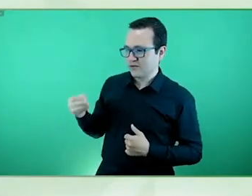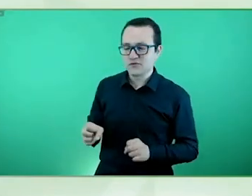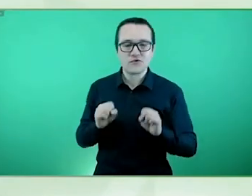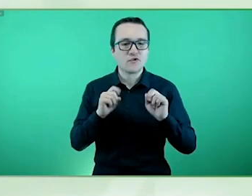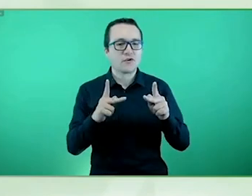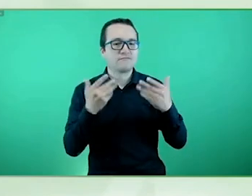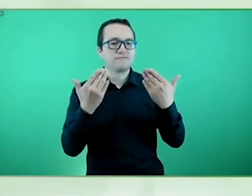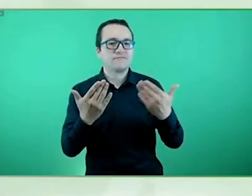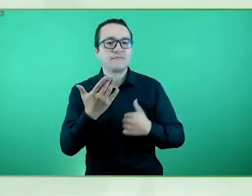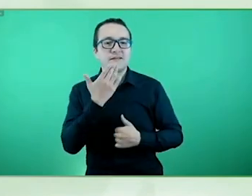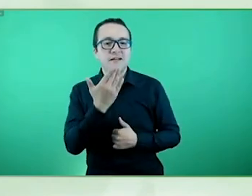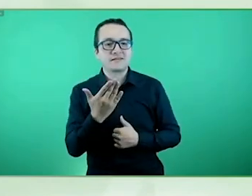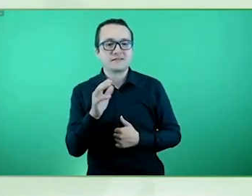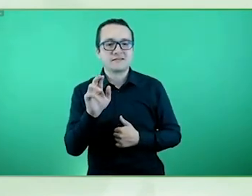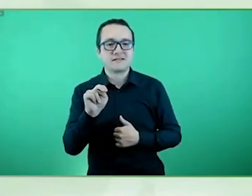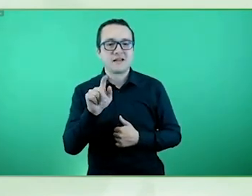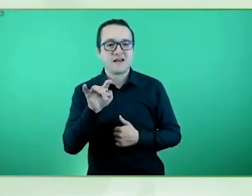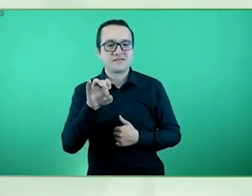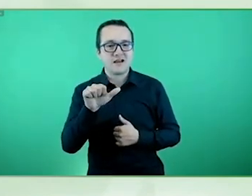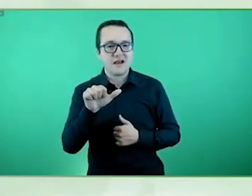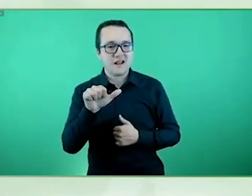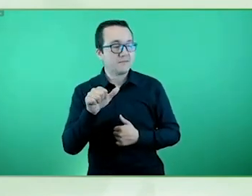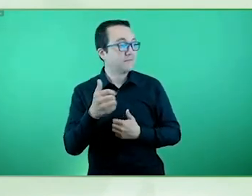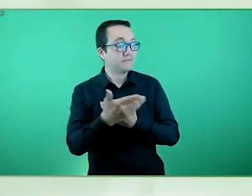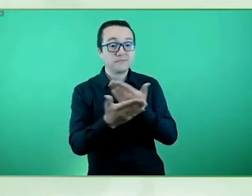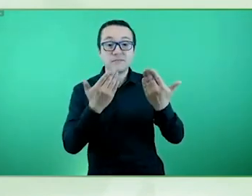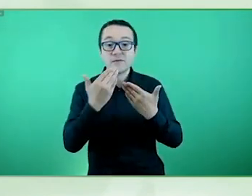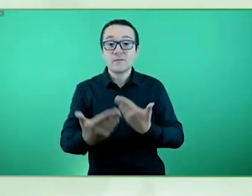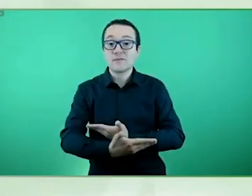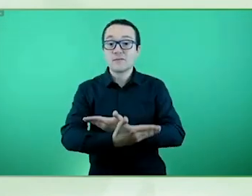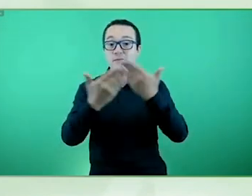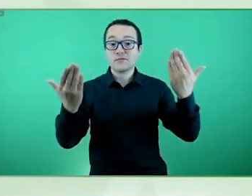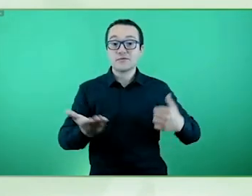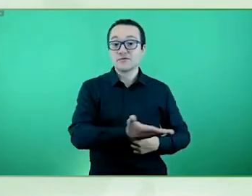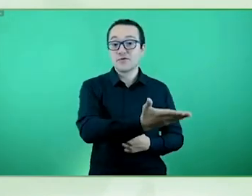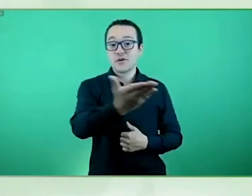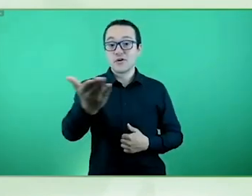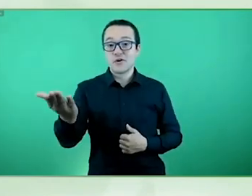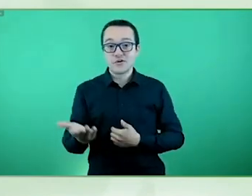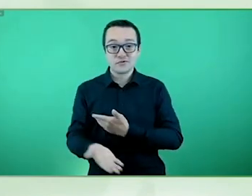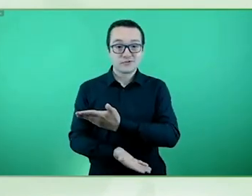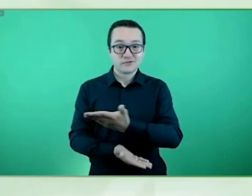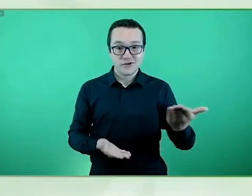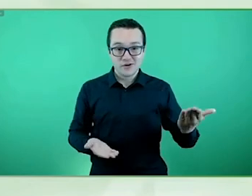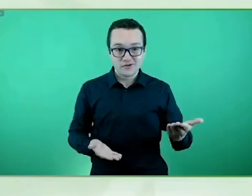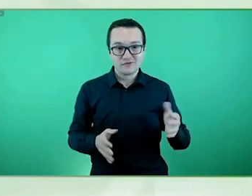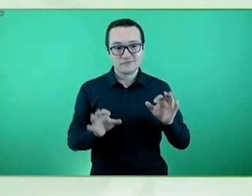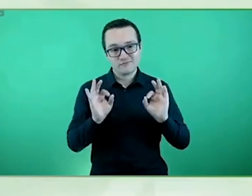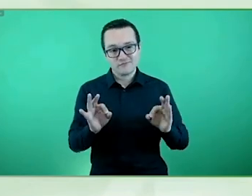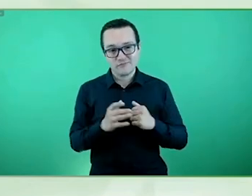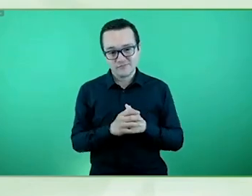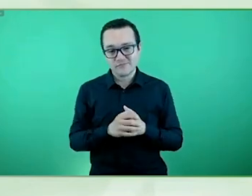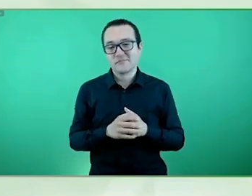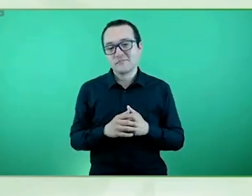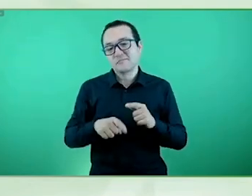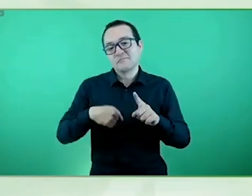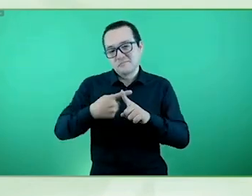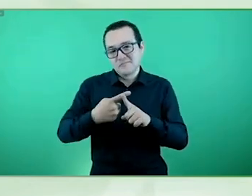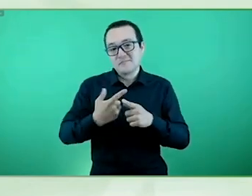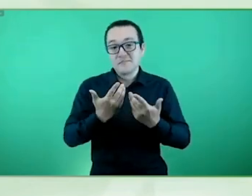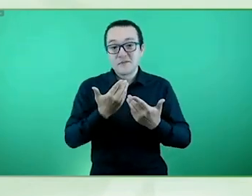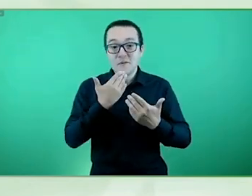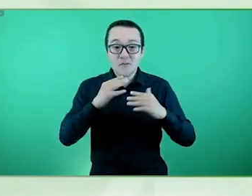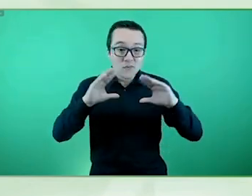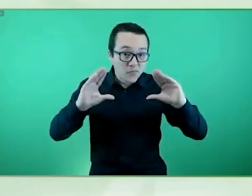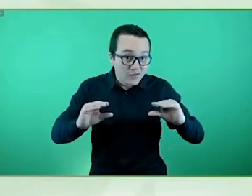Bueno, pues buenos días a todas y a todos y quizás también te va a decir buenas noches y buenas tardes por si alguno